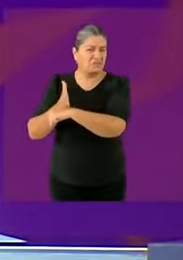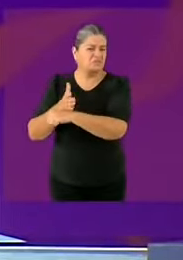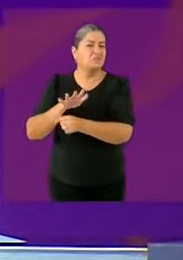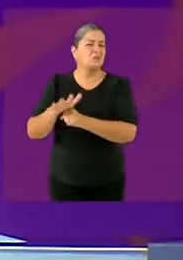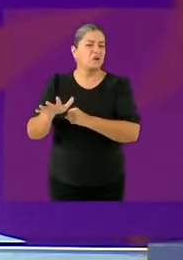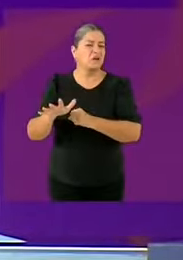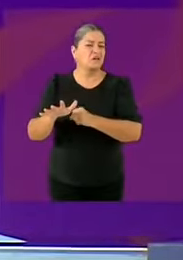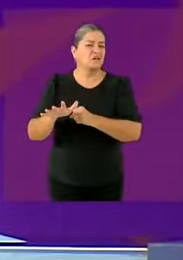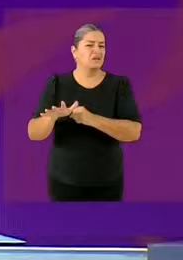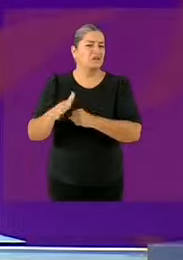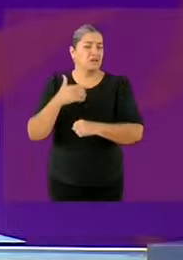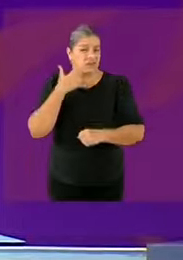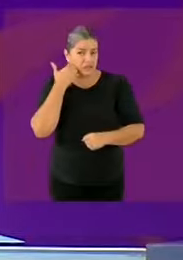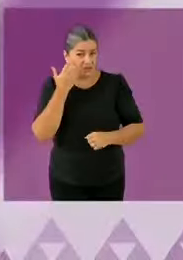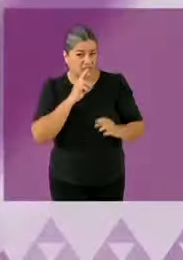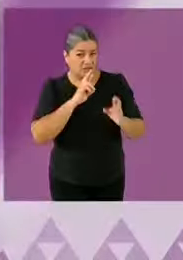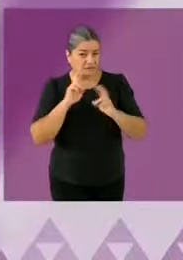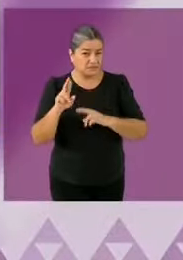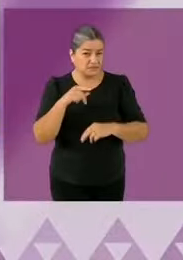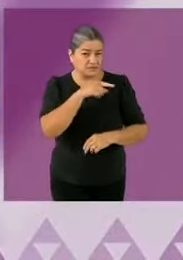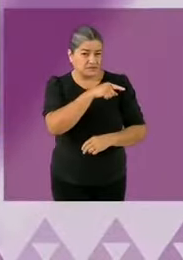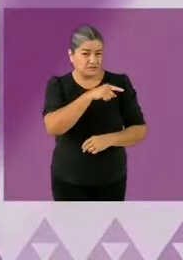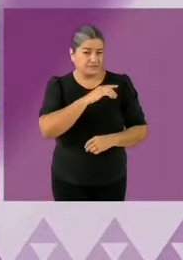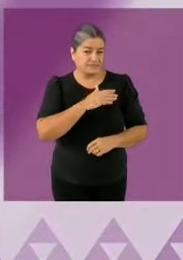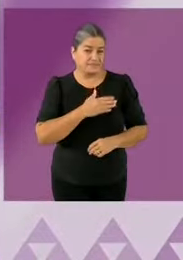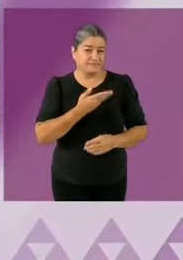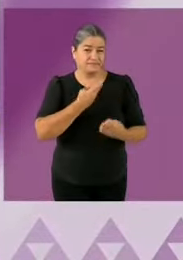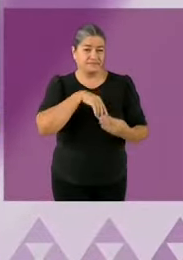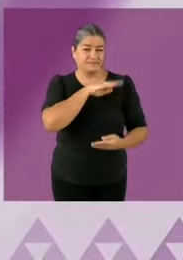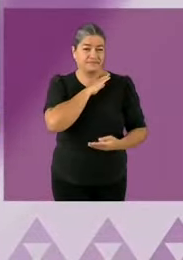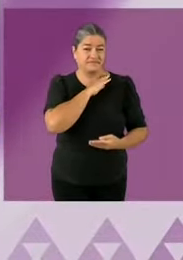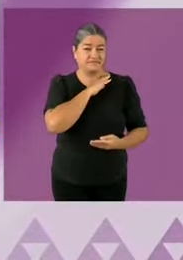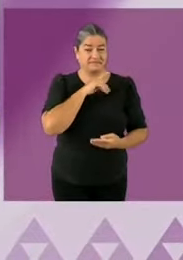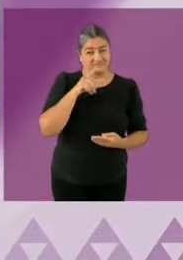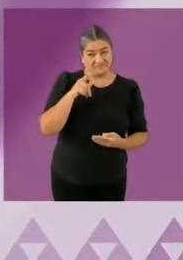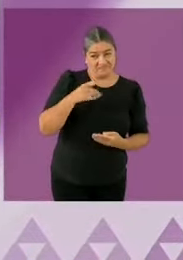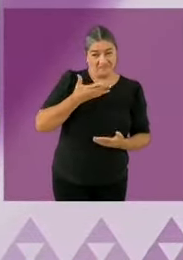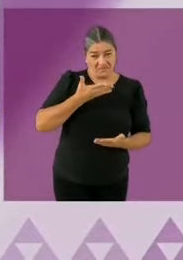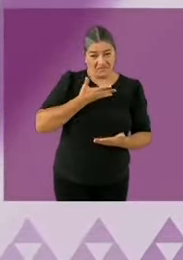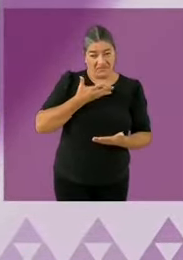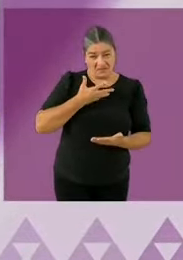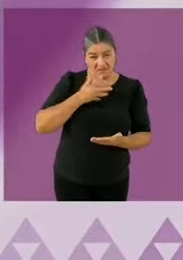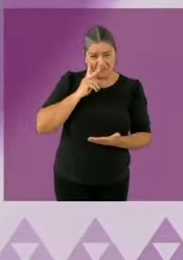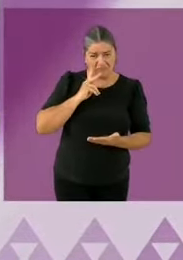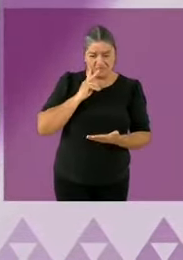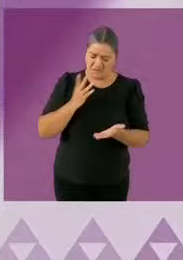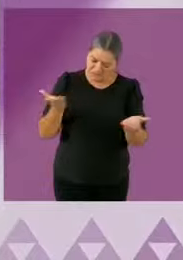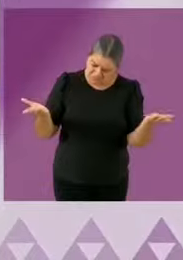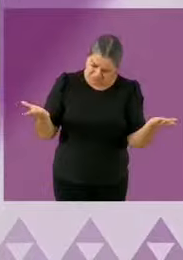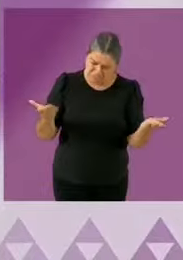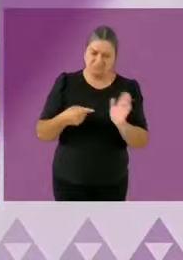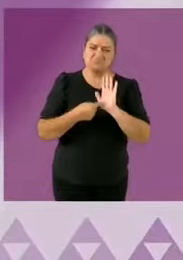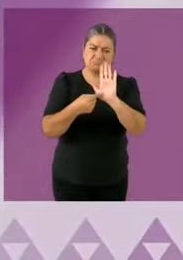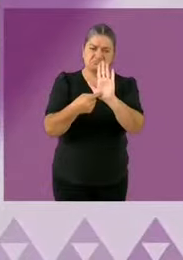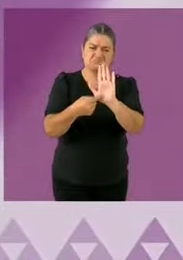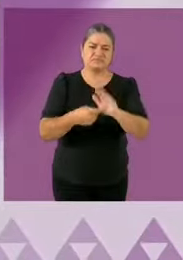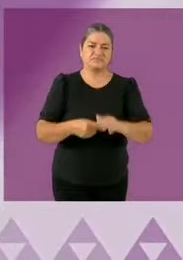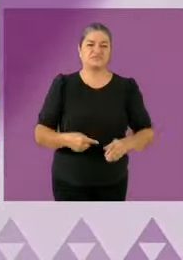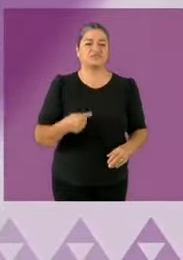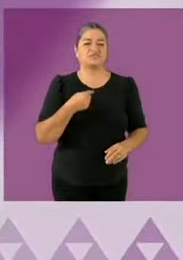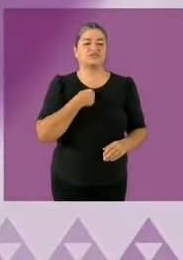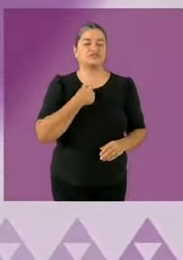los premios, los reconocimientos que tuve como jefa de gobierno, a la transparencia